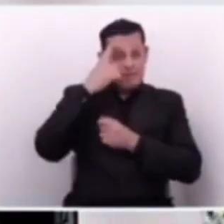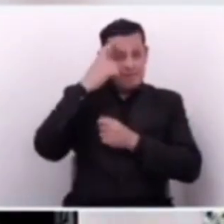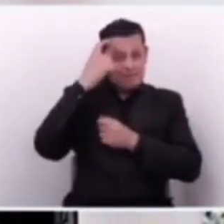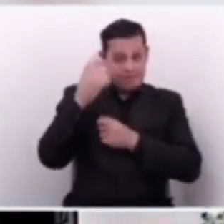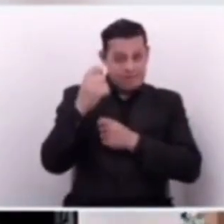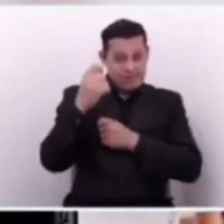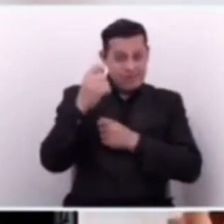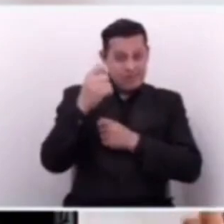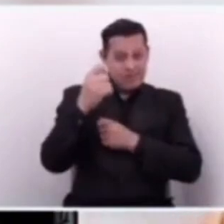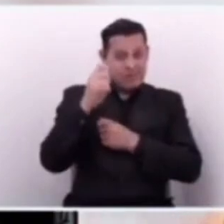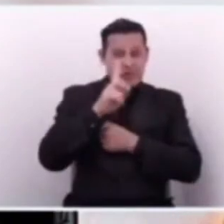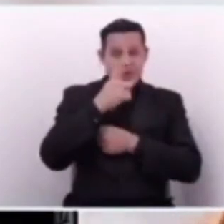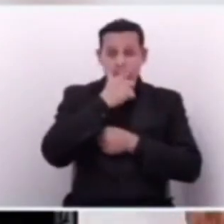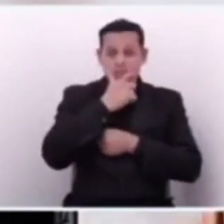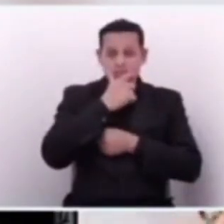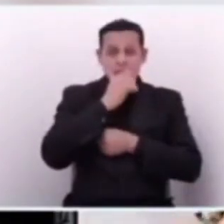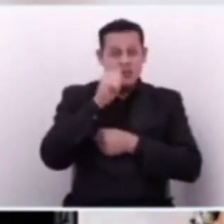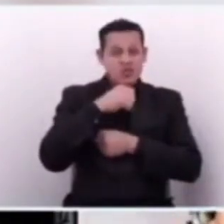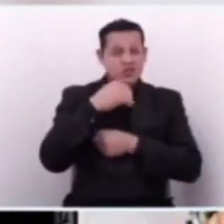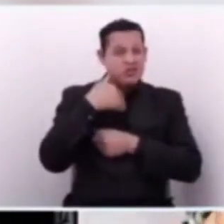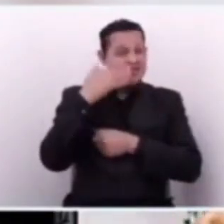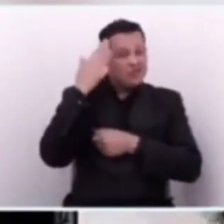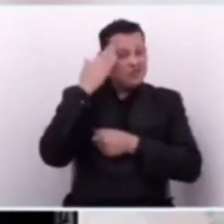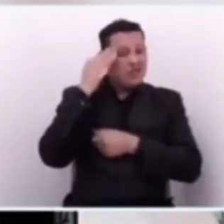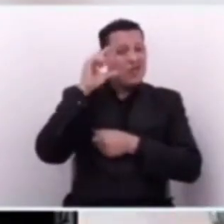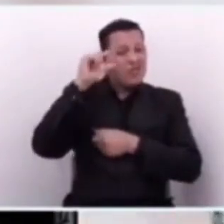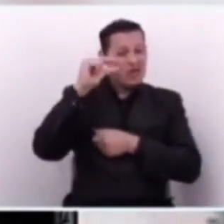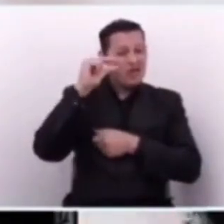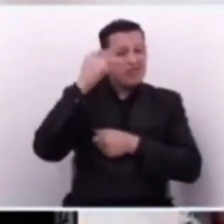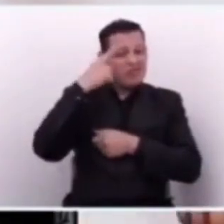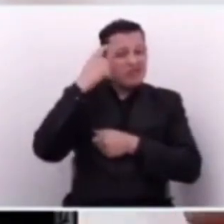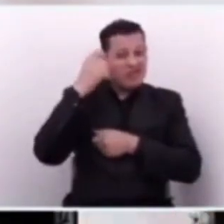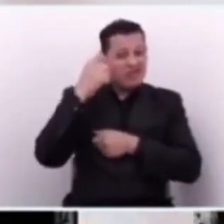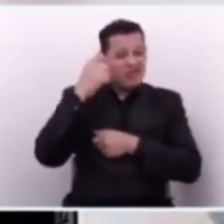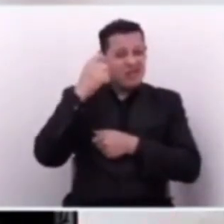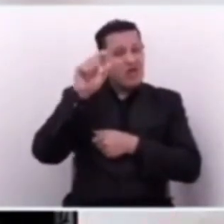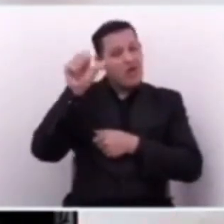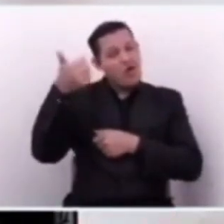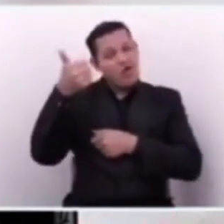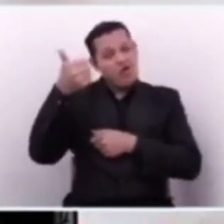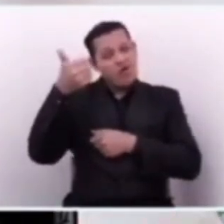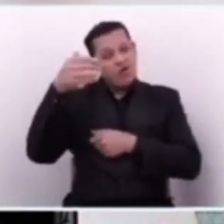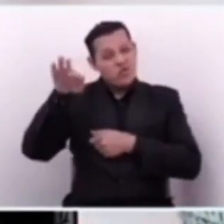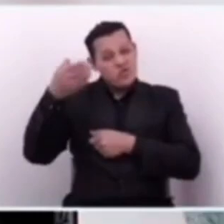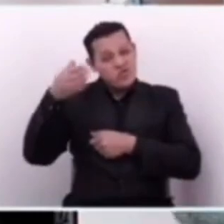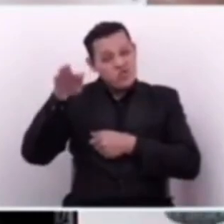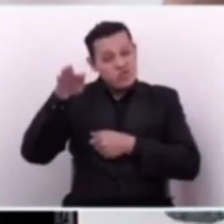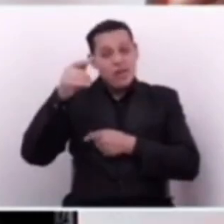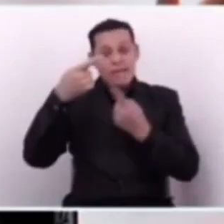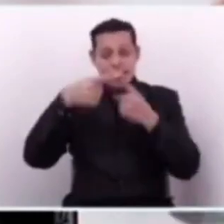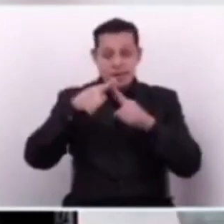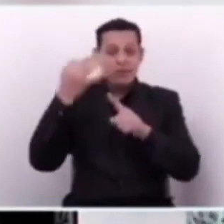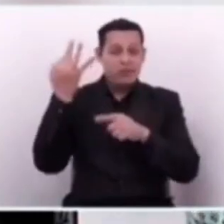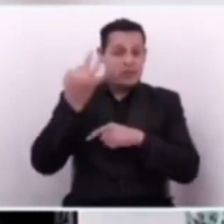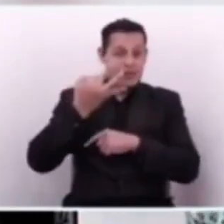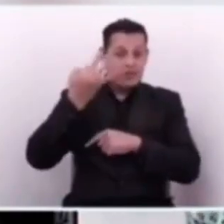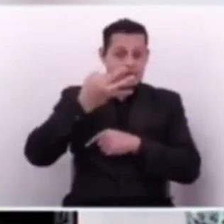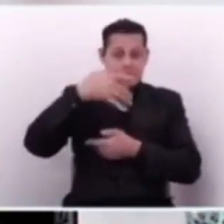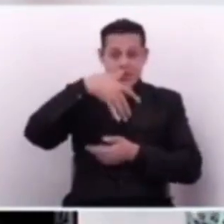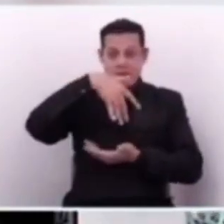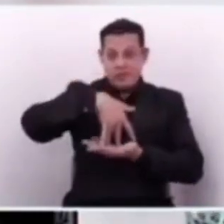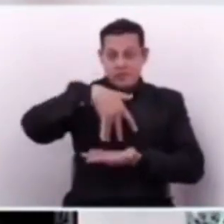inteligencia, porque no dudo de que hay, aunque sea para otros usos, a favor